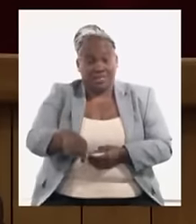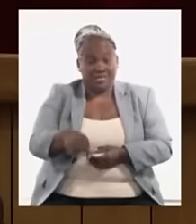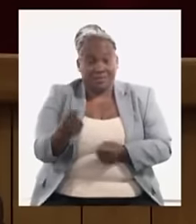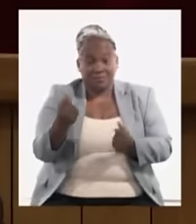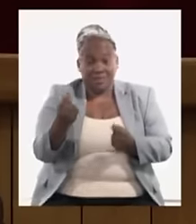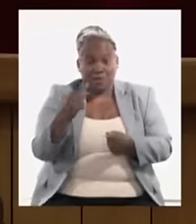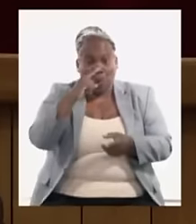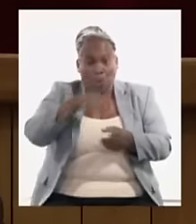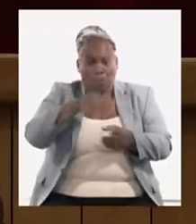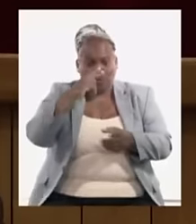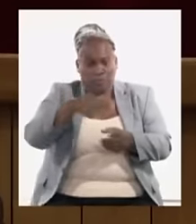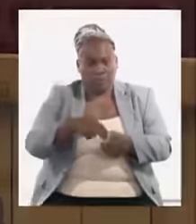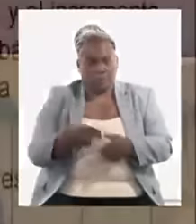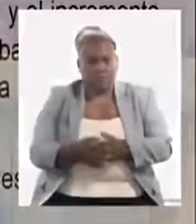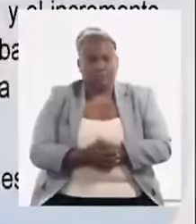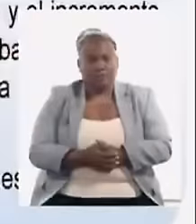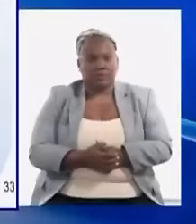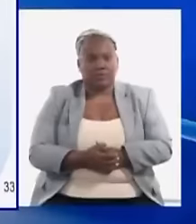combustibles